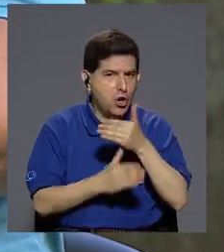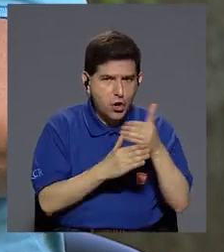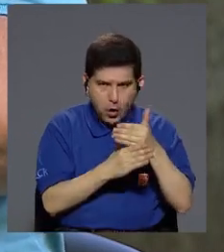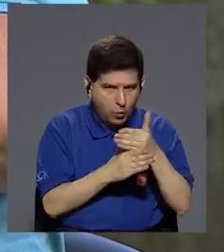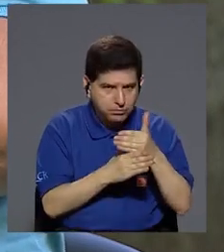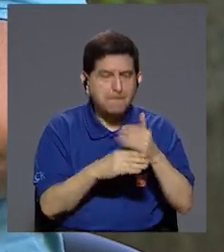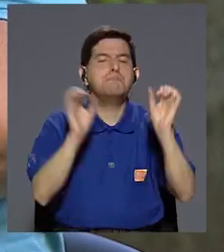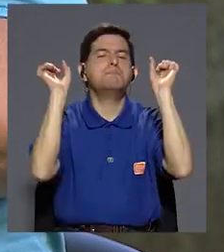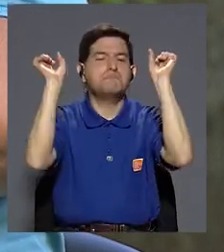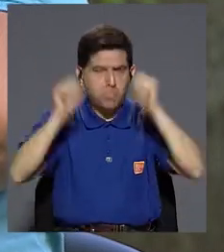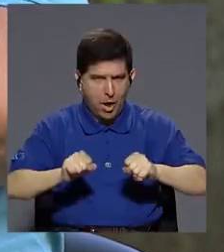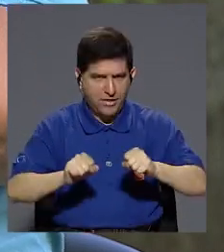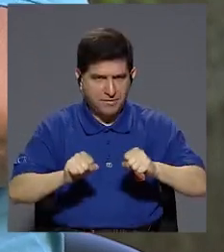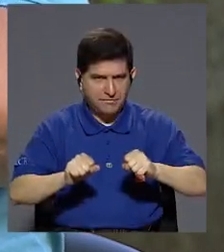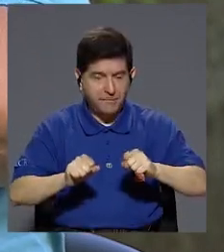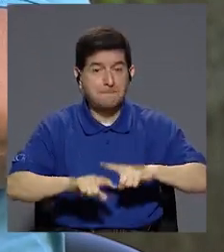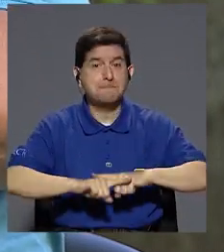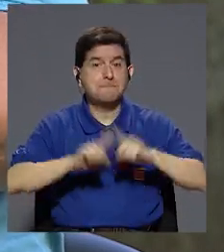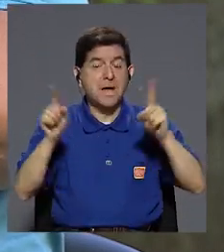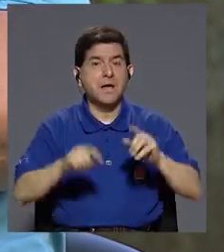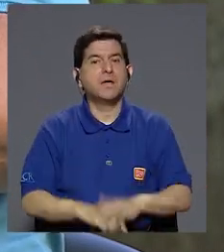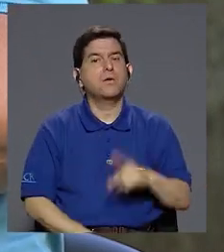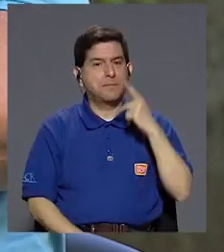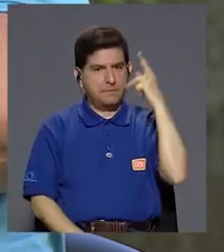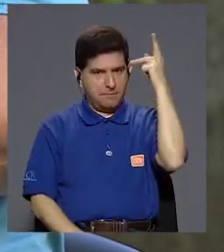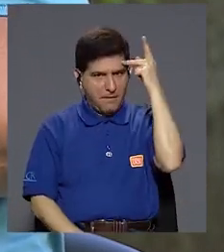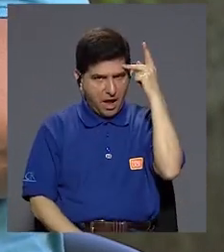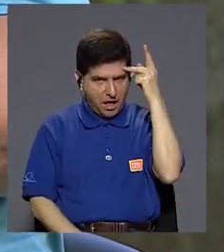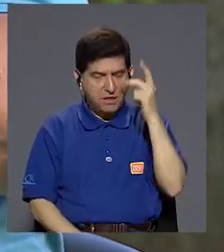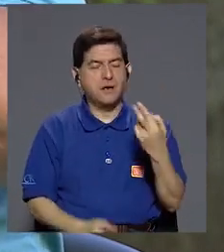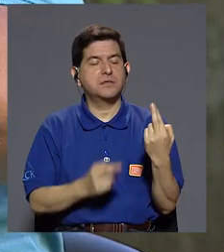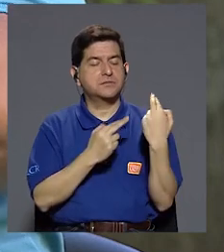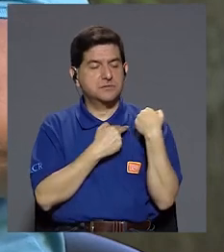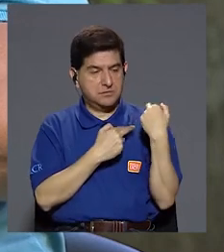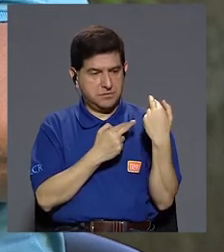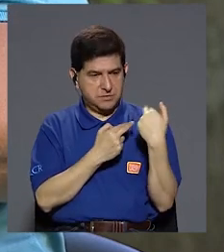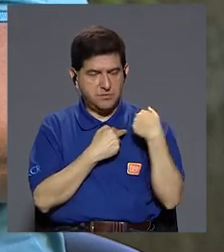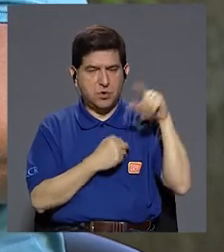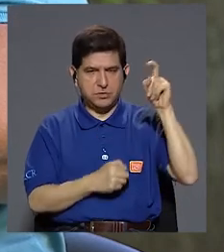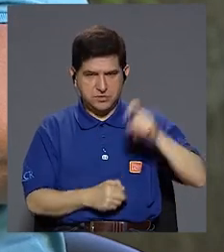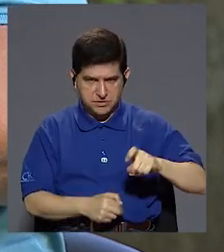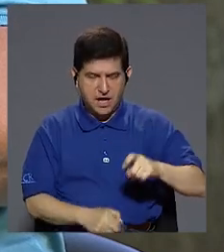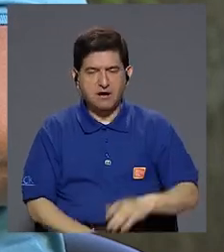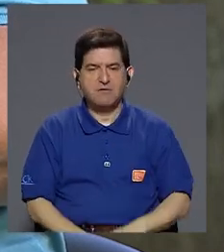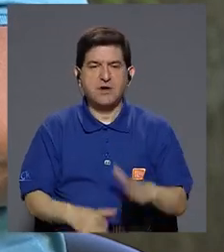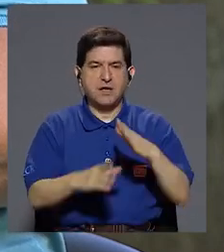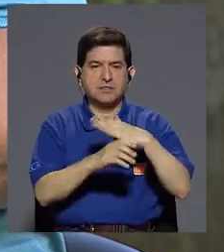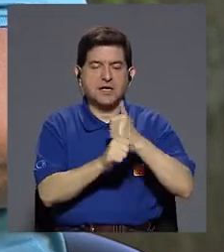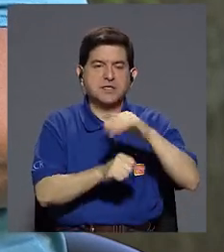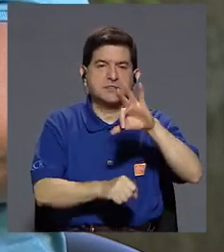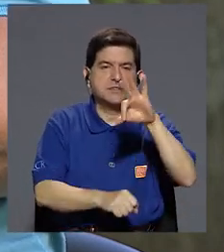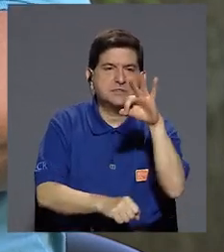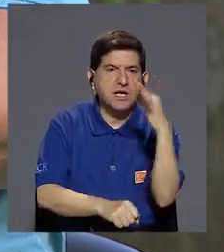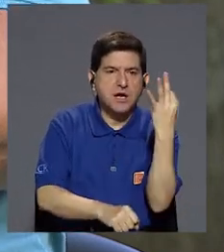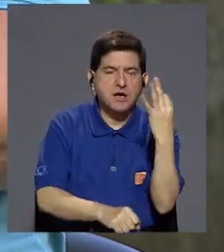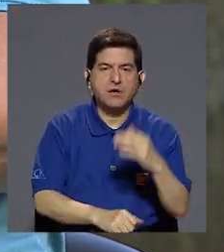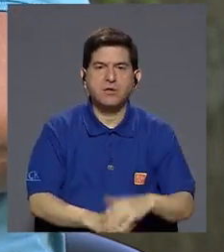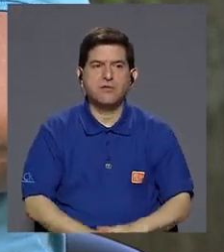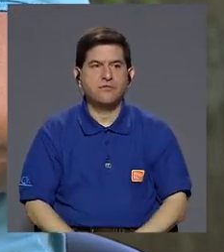se puede compartir, pero papás y mamás lo que tienen es la responsabilidad de hacerlo de la manera más